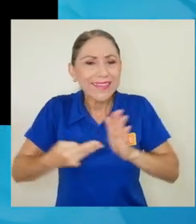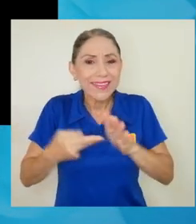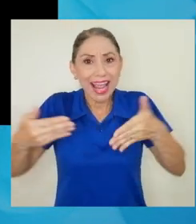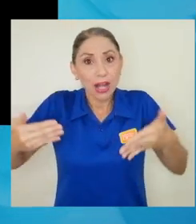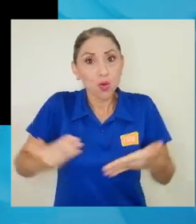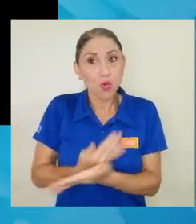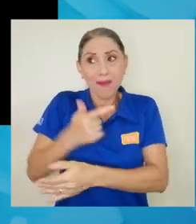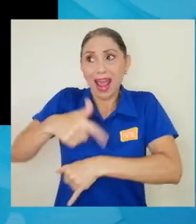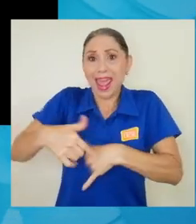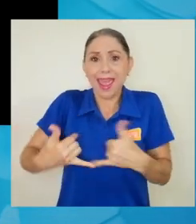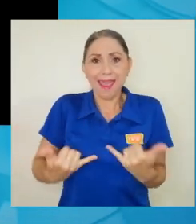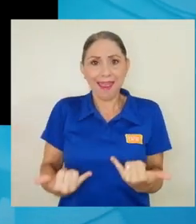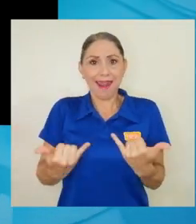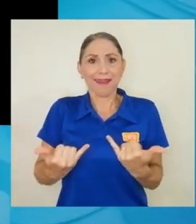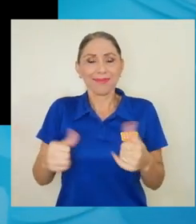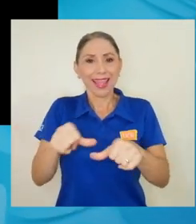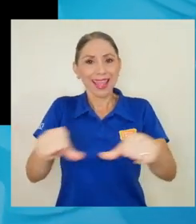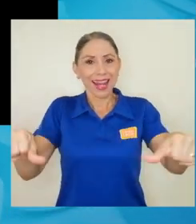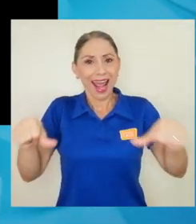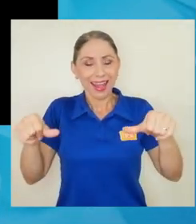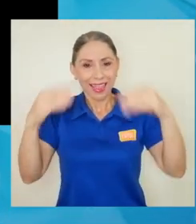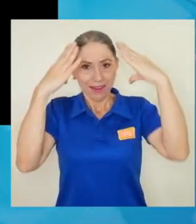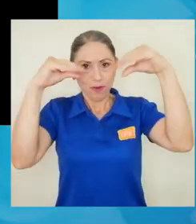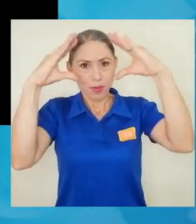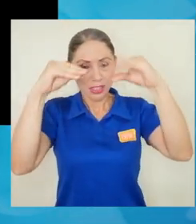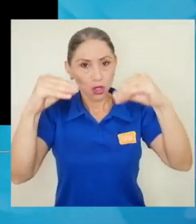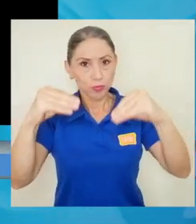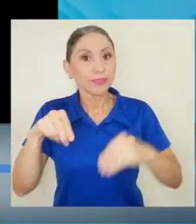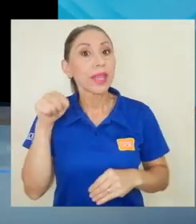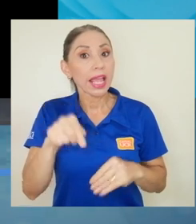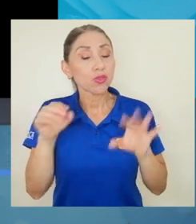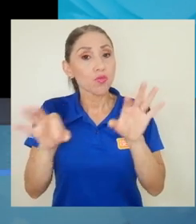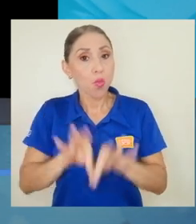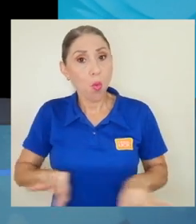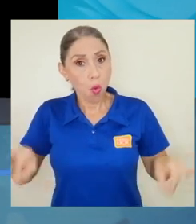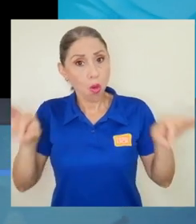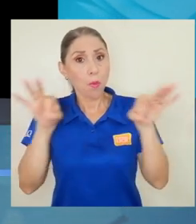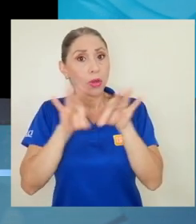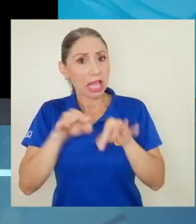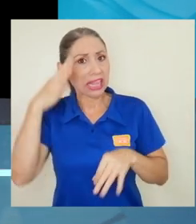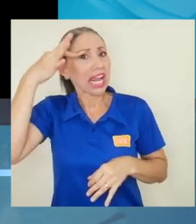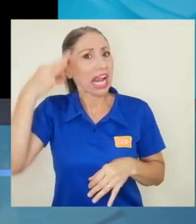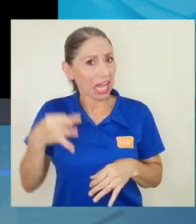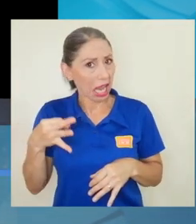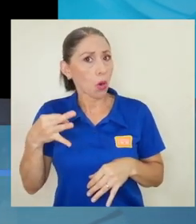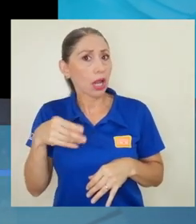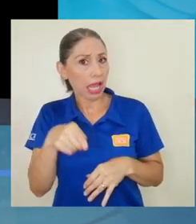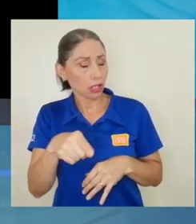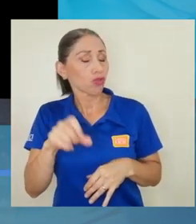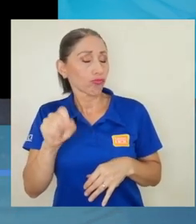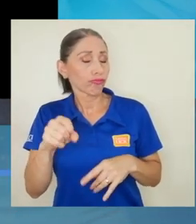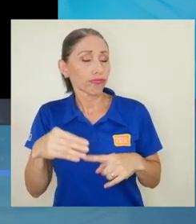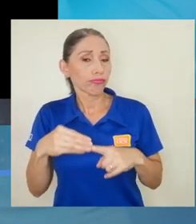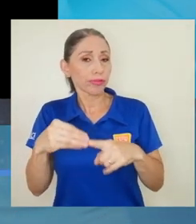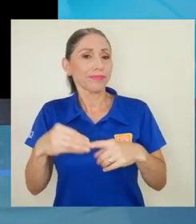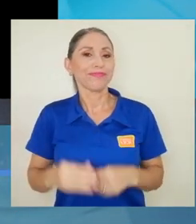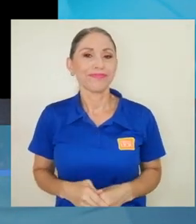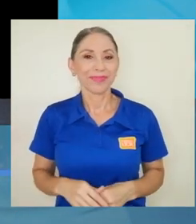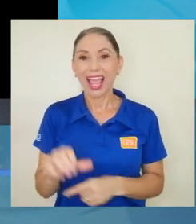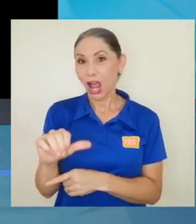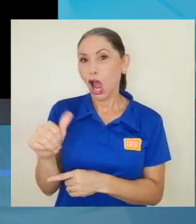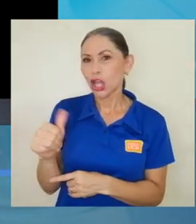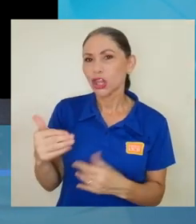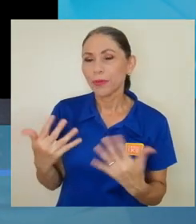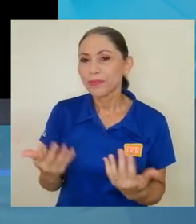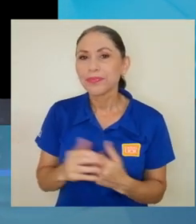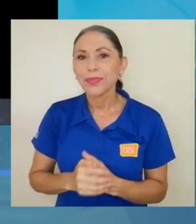área en el área de información. Entonces, es un aspecto muy importante y que creo que fue uno de los detalles importantes. El otro